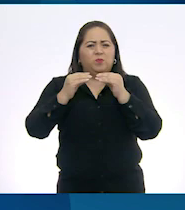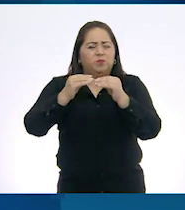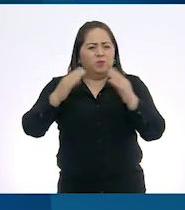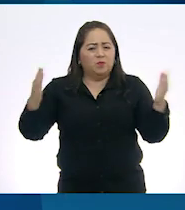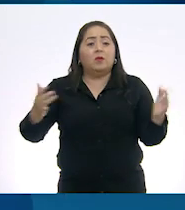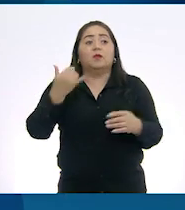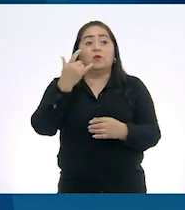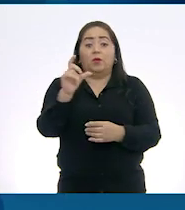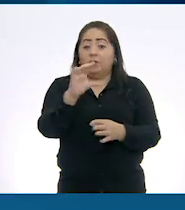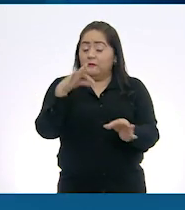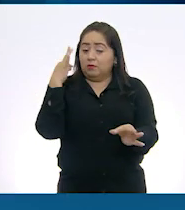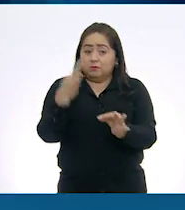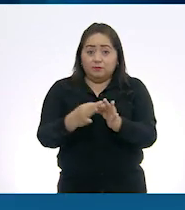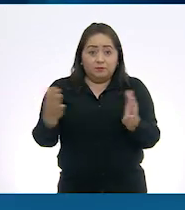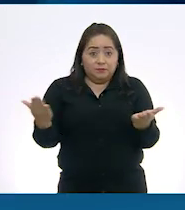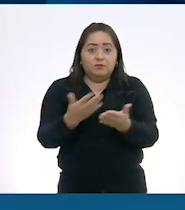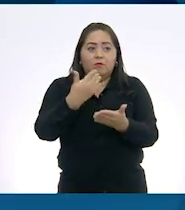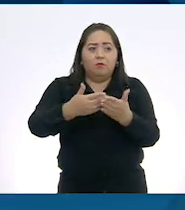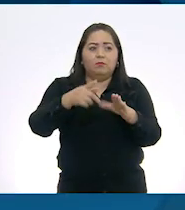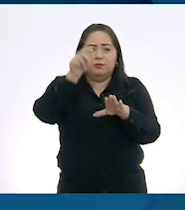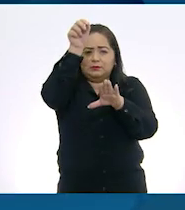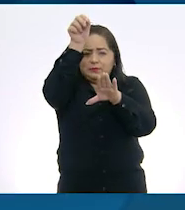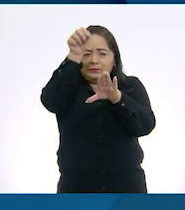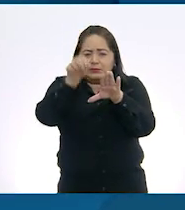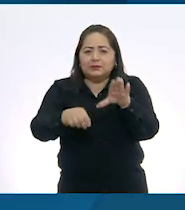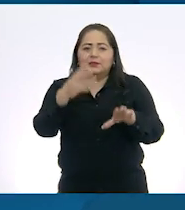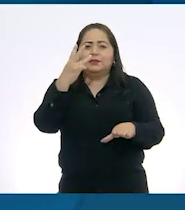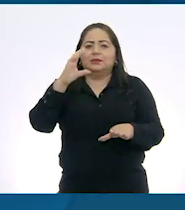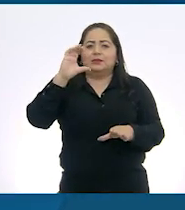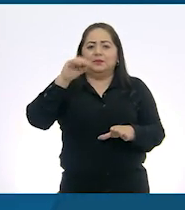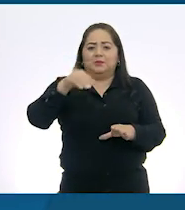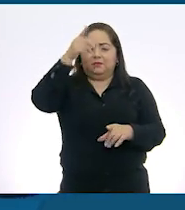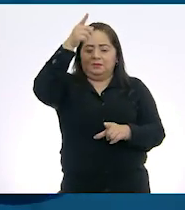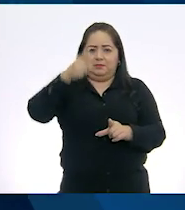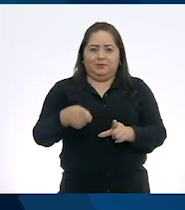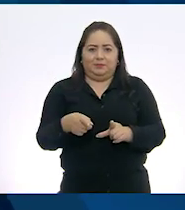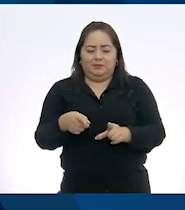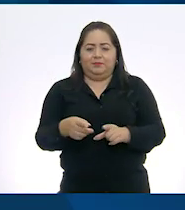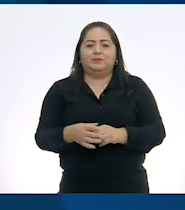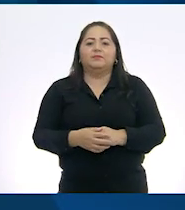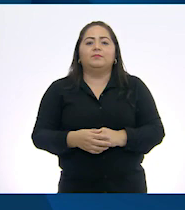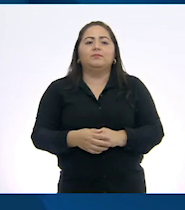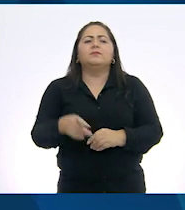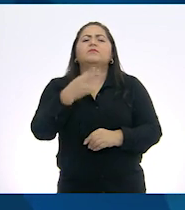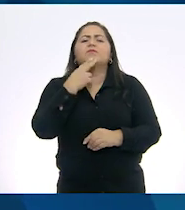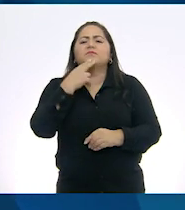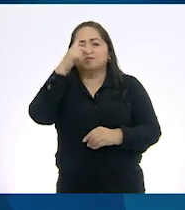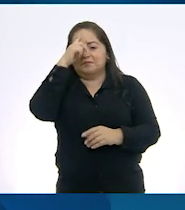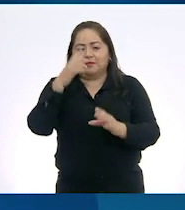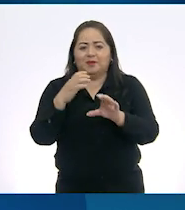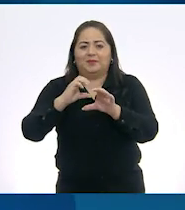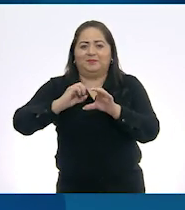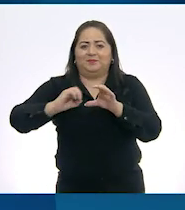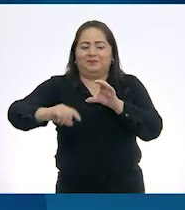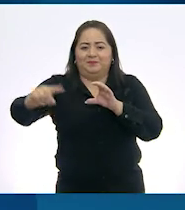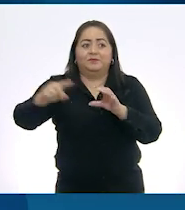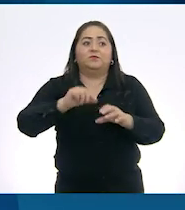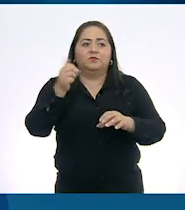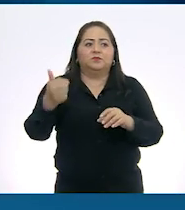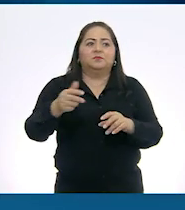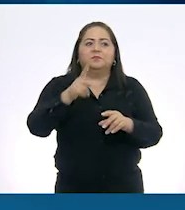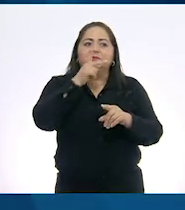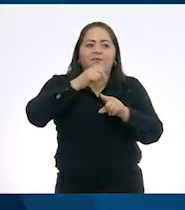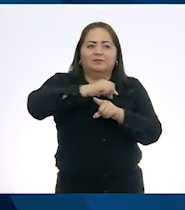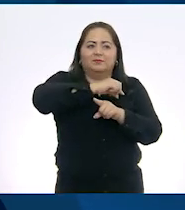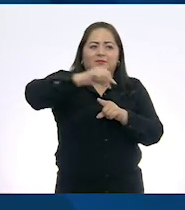Una vez que tengas tu lienzo, marca una pestaña de 3 centímetros del lado izquierdo, que servirá para encuadernar. Traza el texto